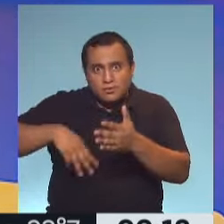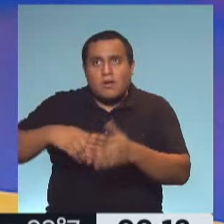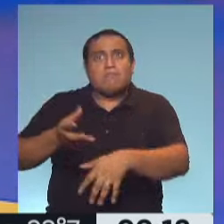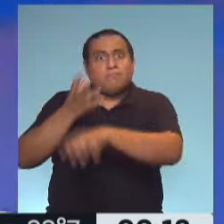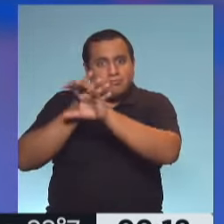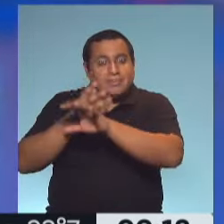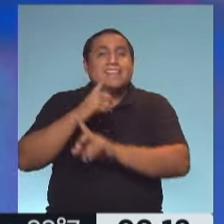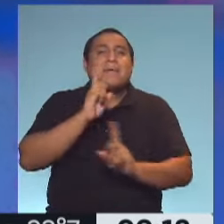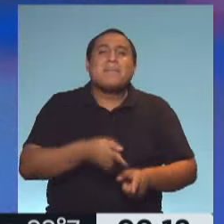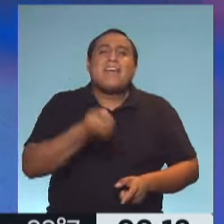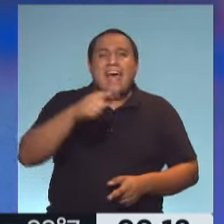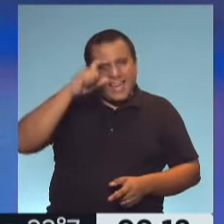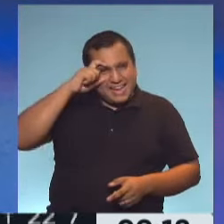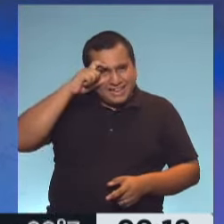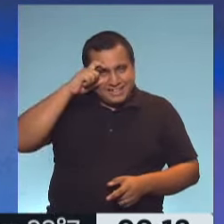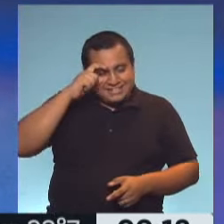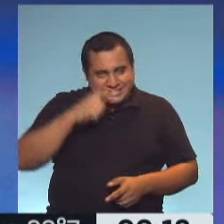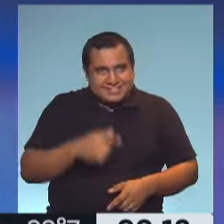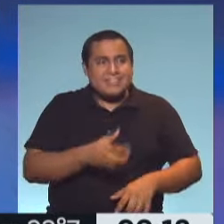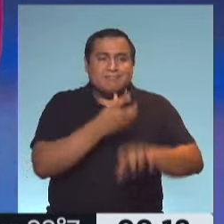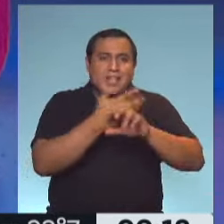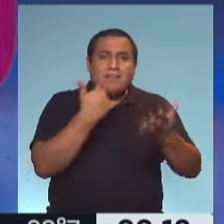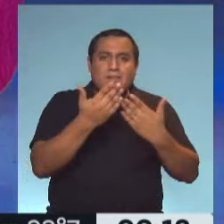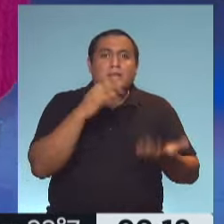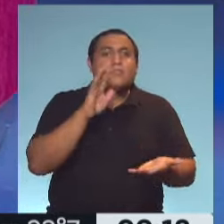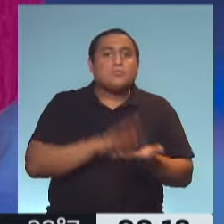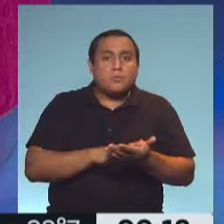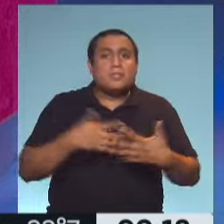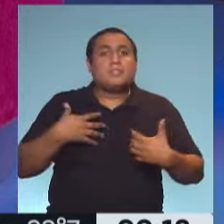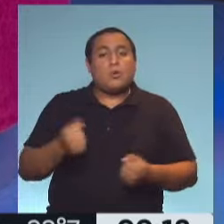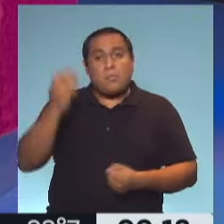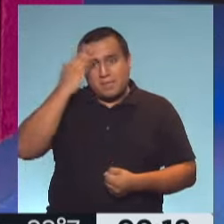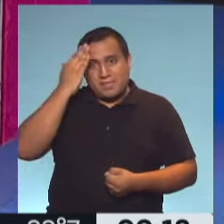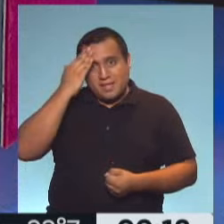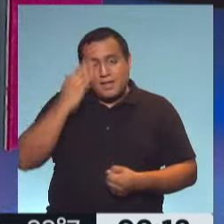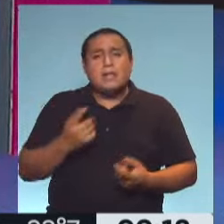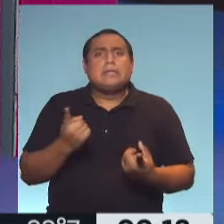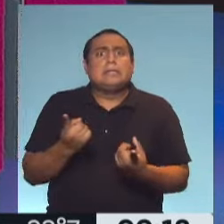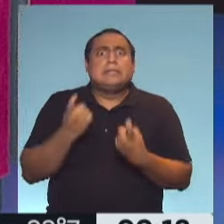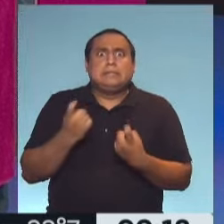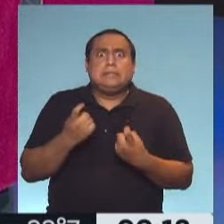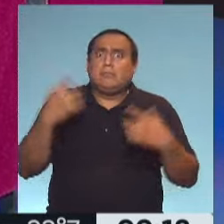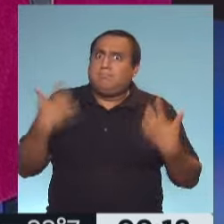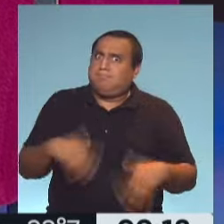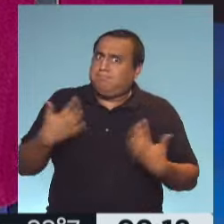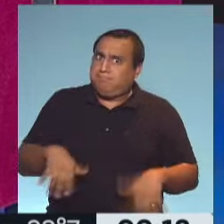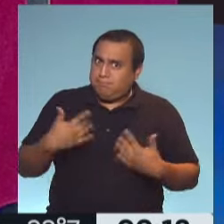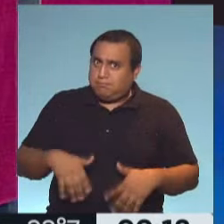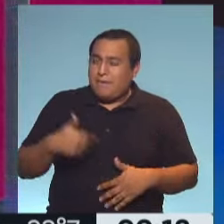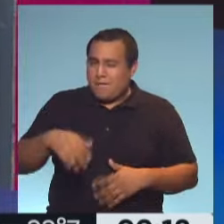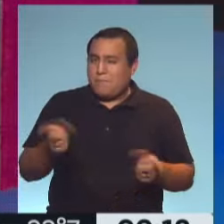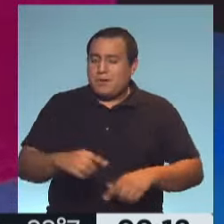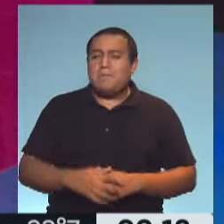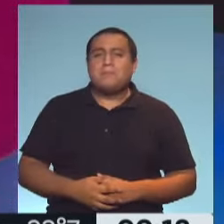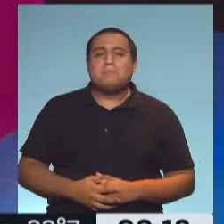directo y a nuestra querida Ale D'Aguerre, aquí en el piso, hablándonos de nuestra salud mental. Qué necesidad, hoy más que nunca. Ya venimos.